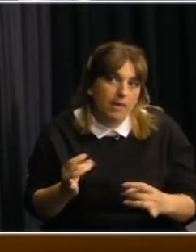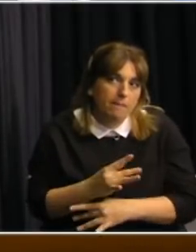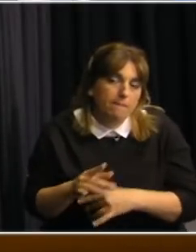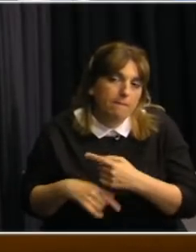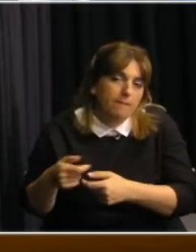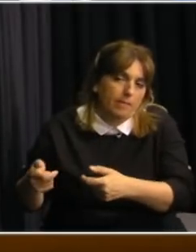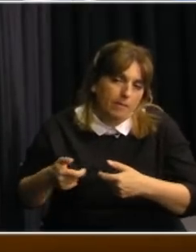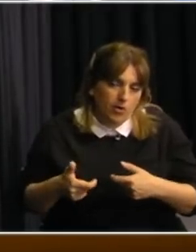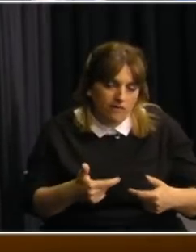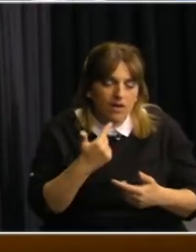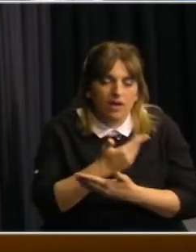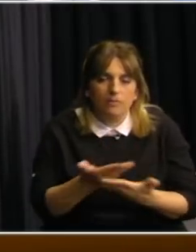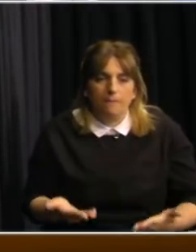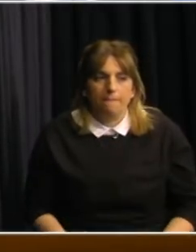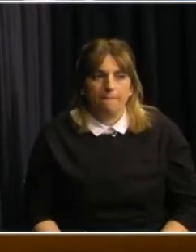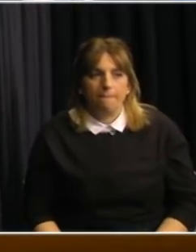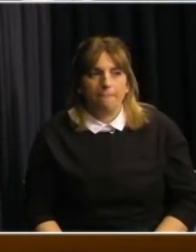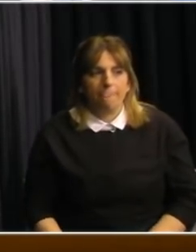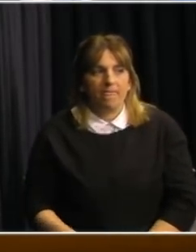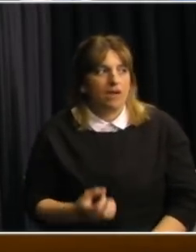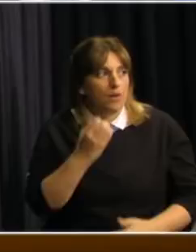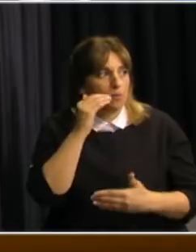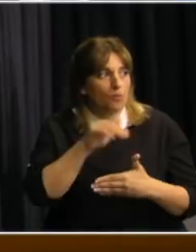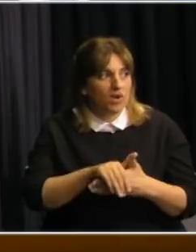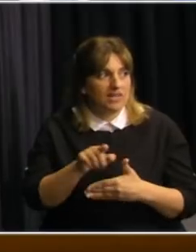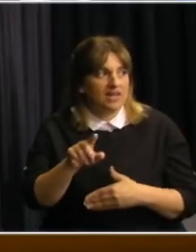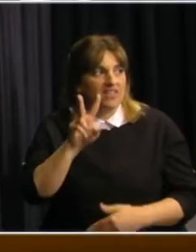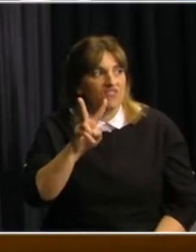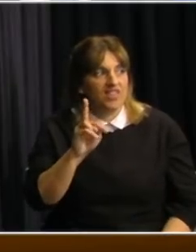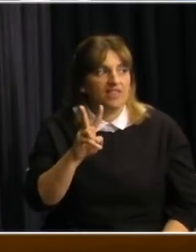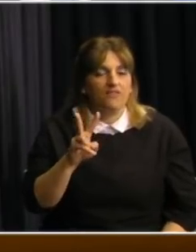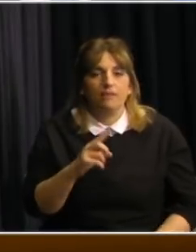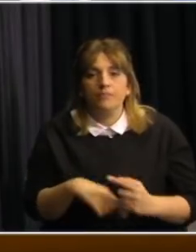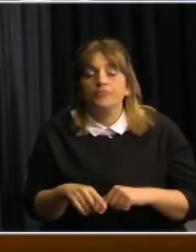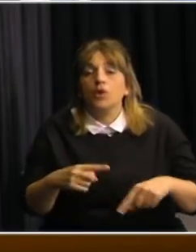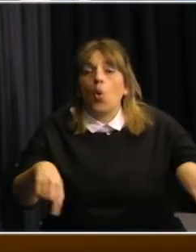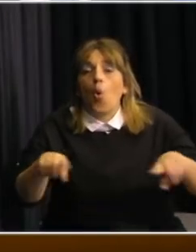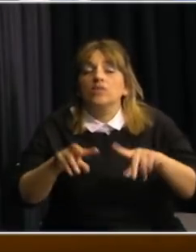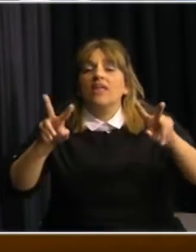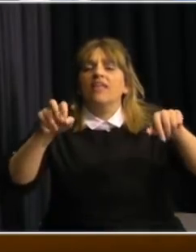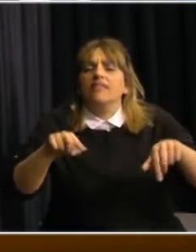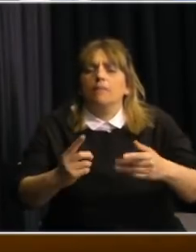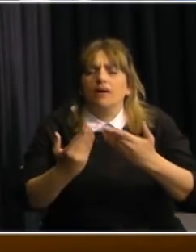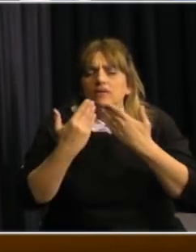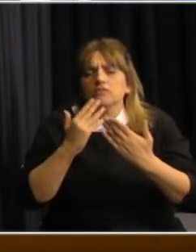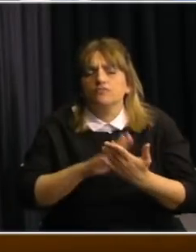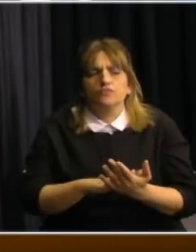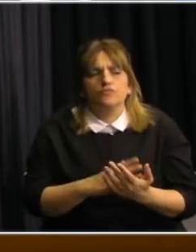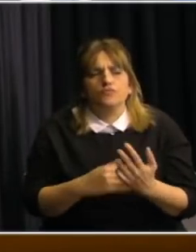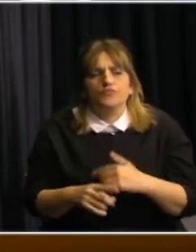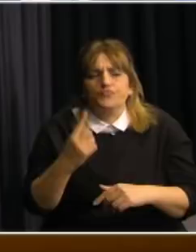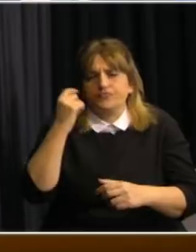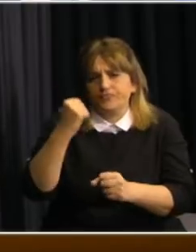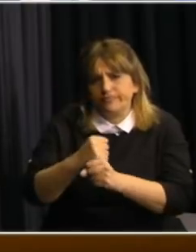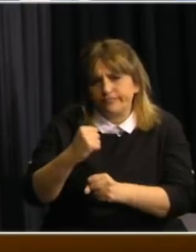¿qué tal? buenas tardes Martín González acá de BTV Noticias ustedes en los temas que habían estado mencionando en los que estaban